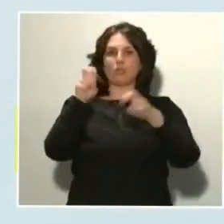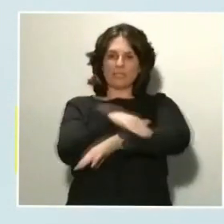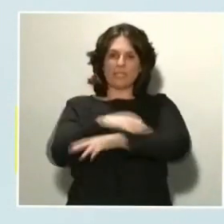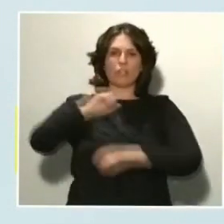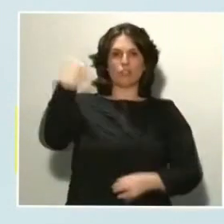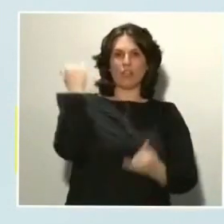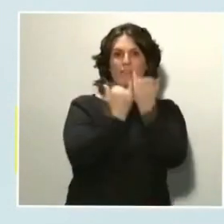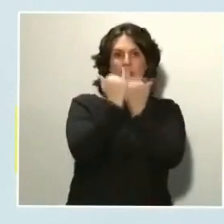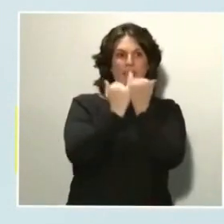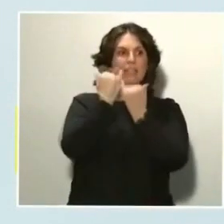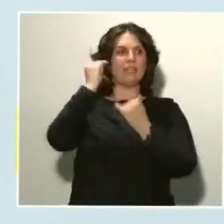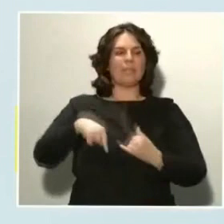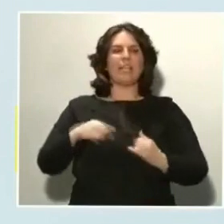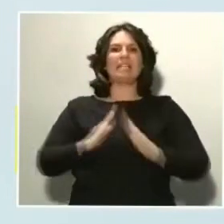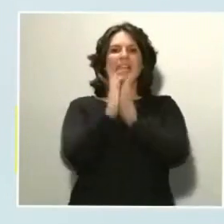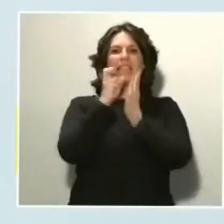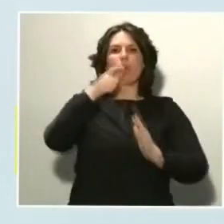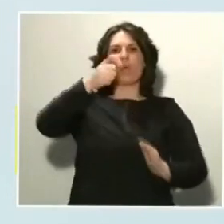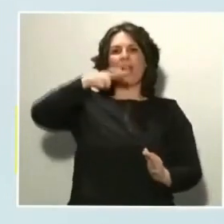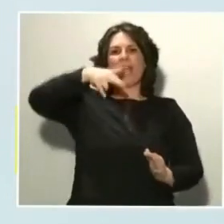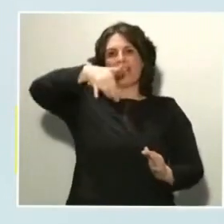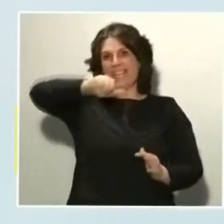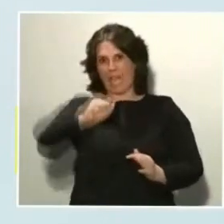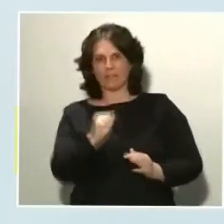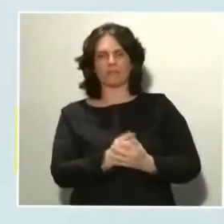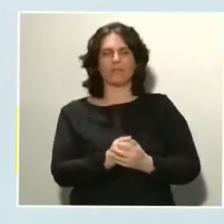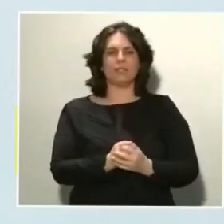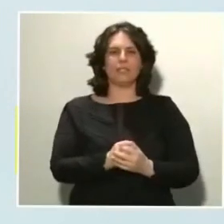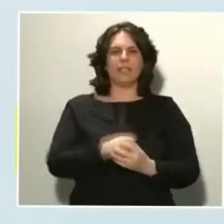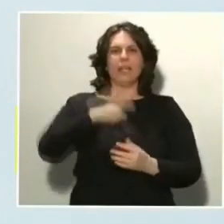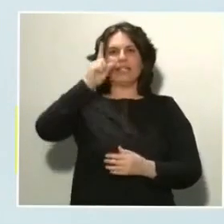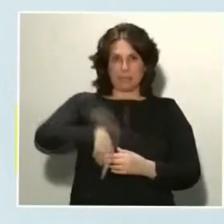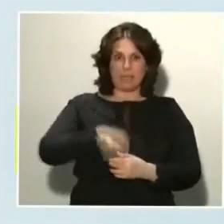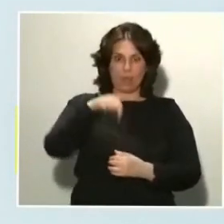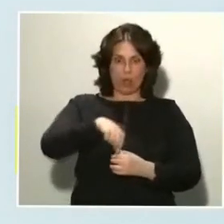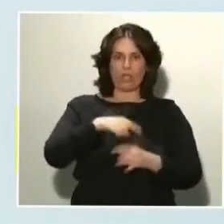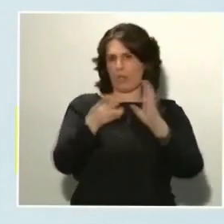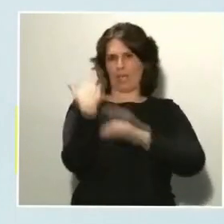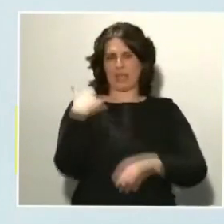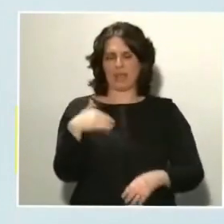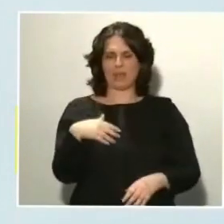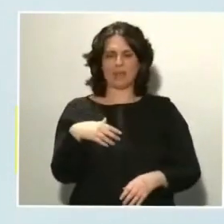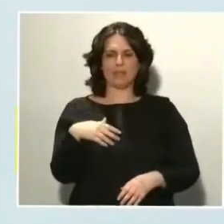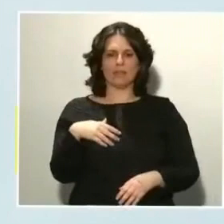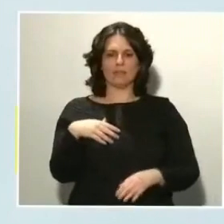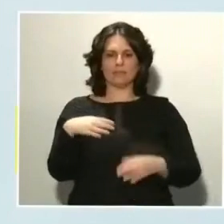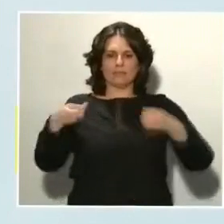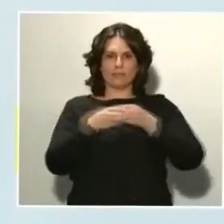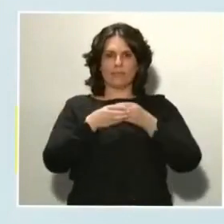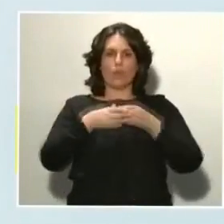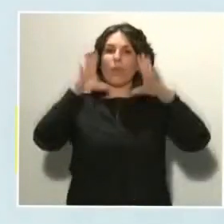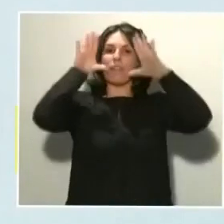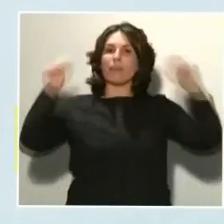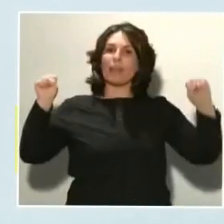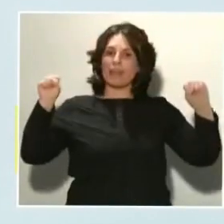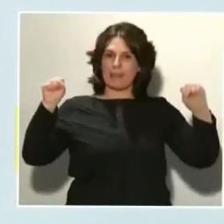Eugenia. Y también, una vez más, como ayer, formación por parte de las unidades de la Guardia Civil a